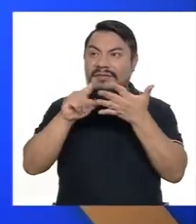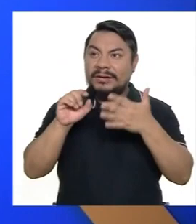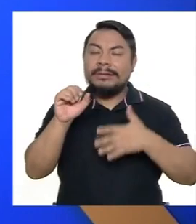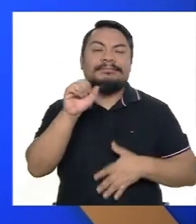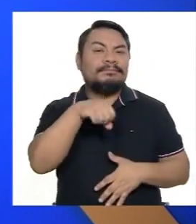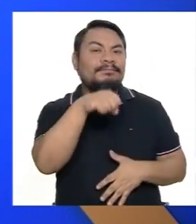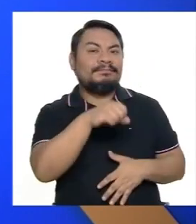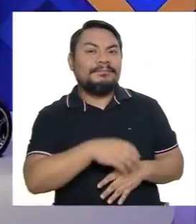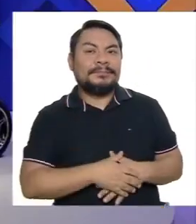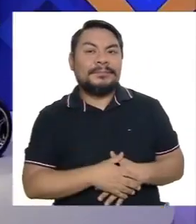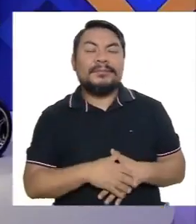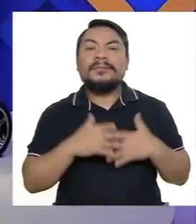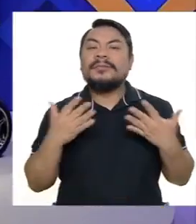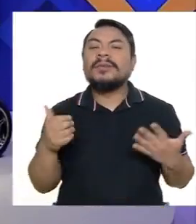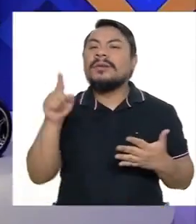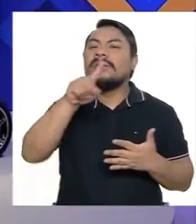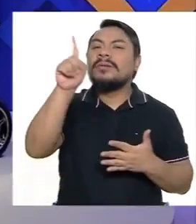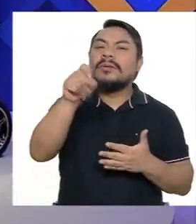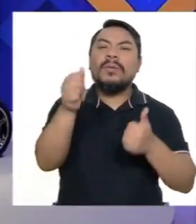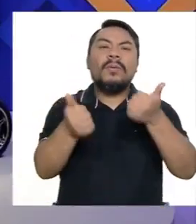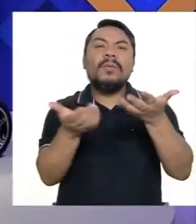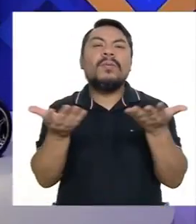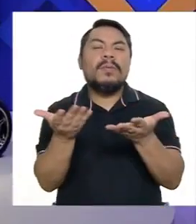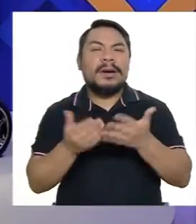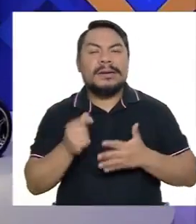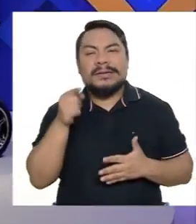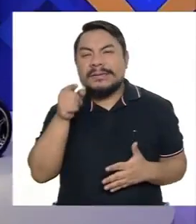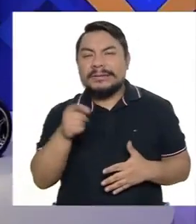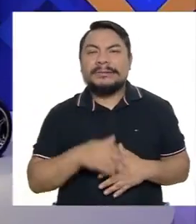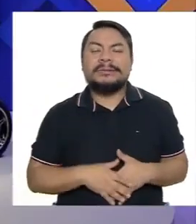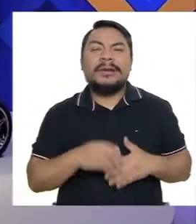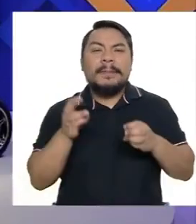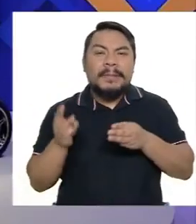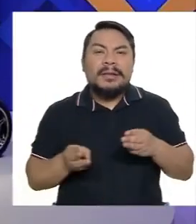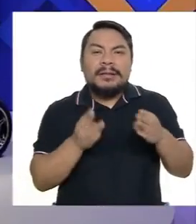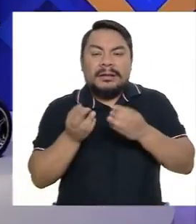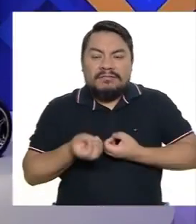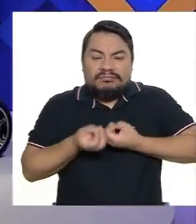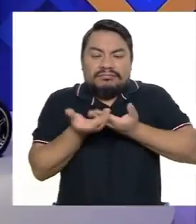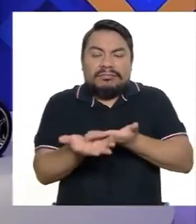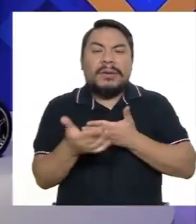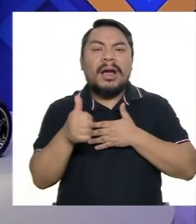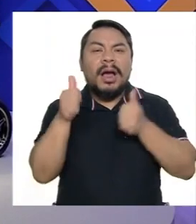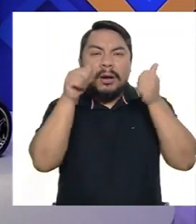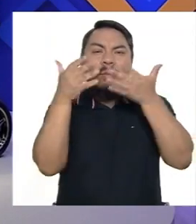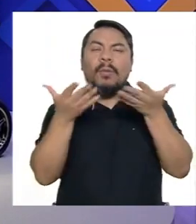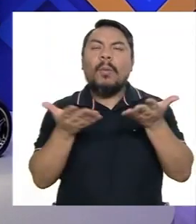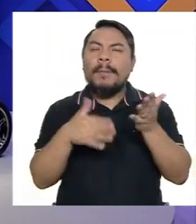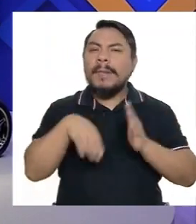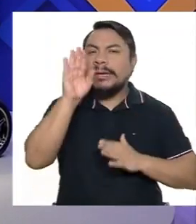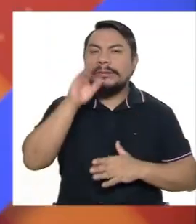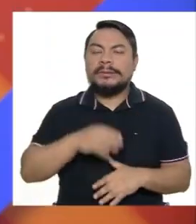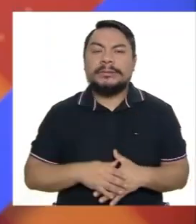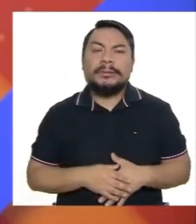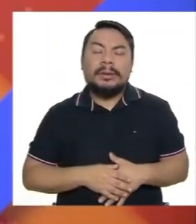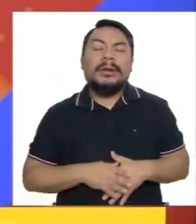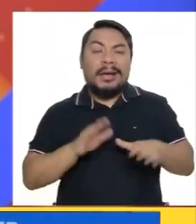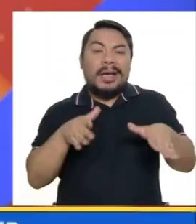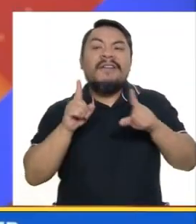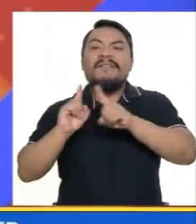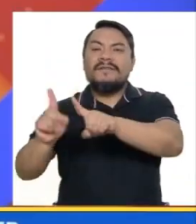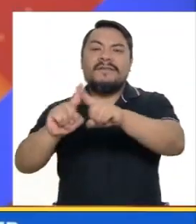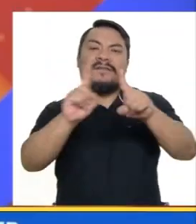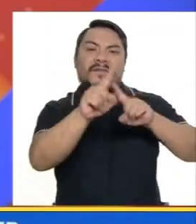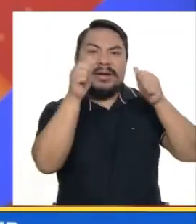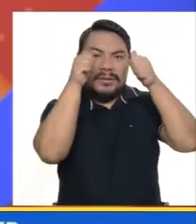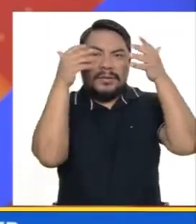¿Cuáles son justamente, cuáles son esos, esa forma de manifestación del autismo? Muy bien. Hay varios tipos